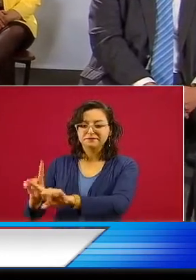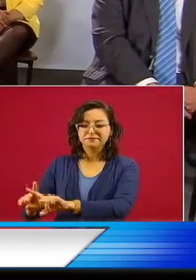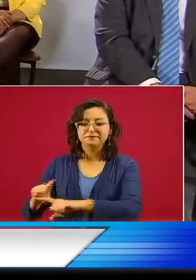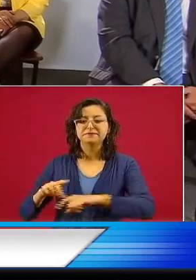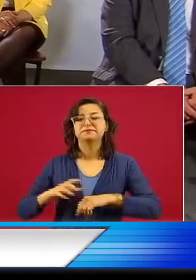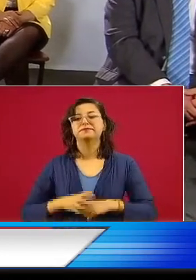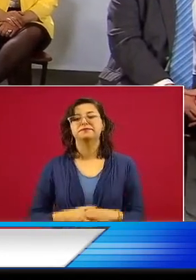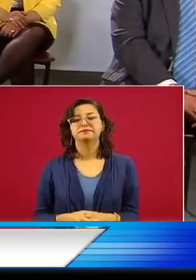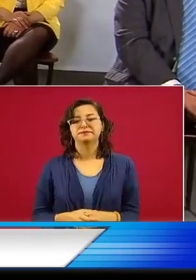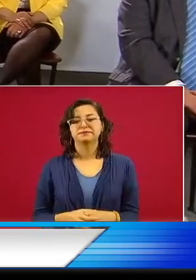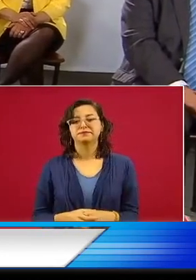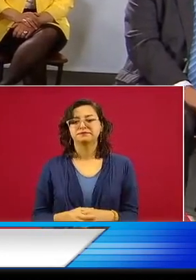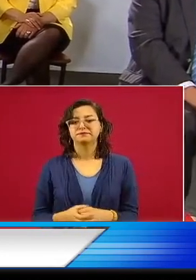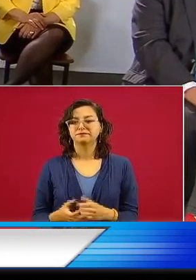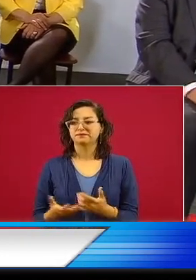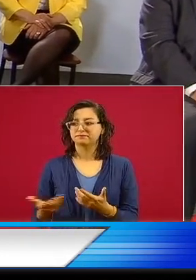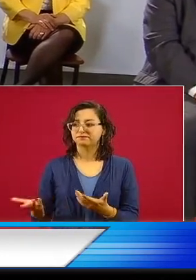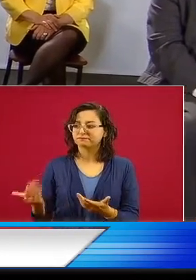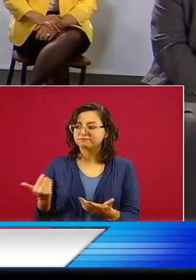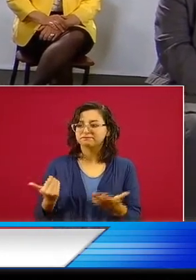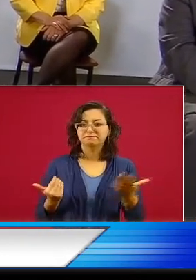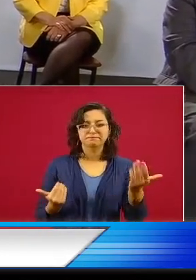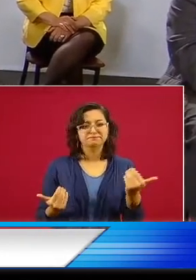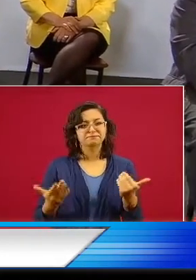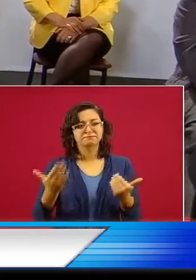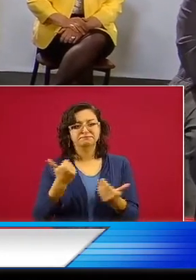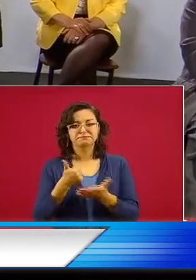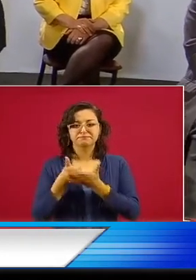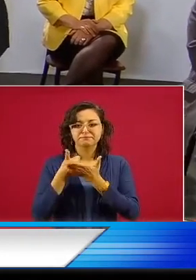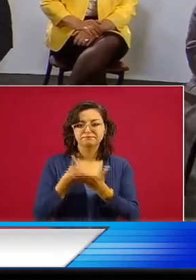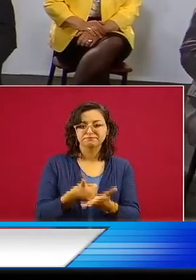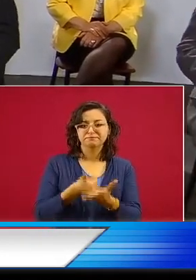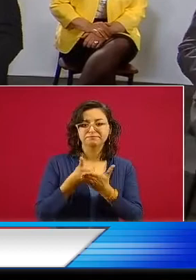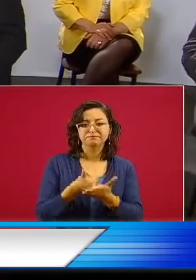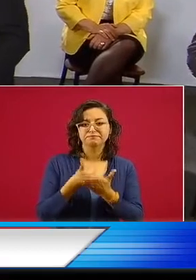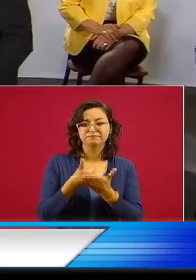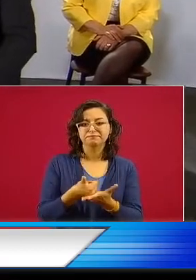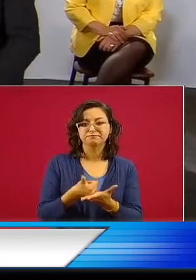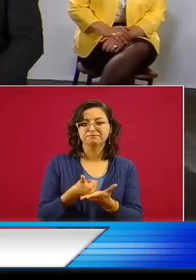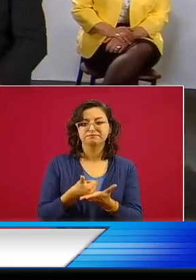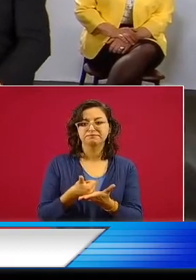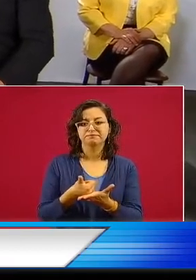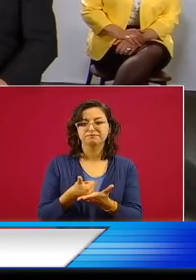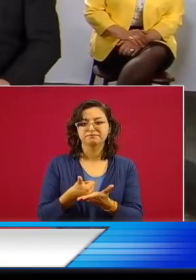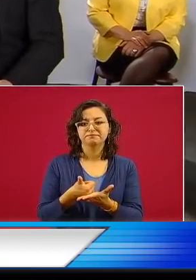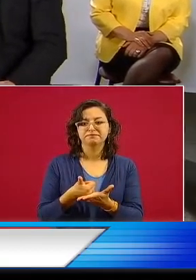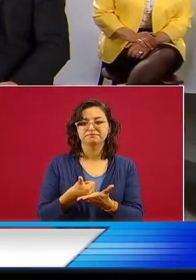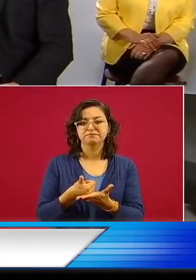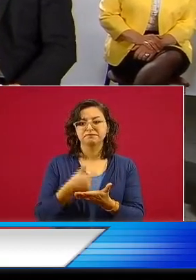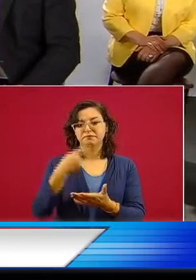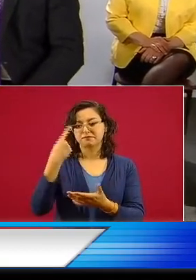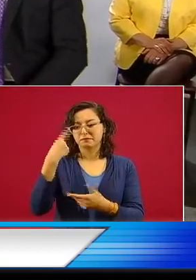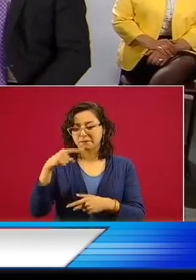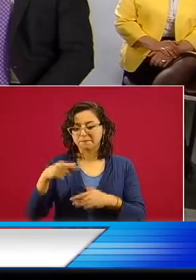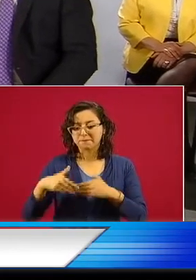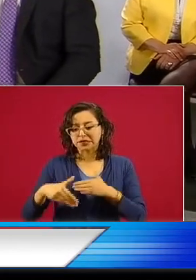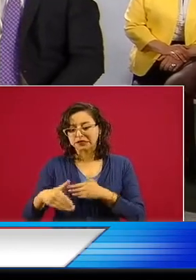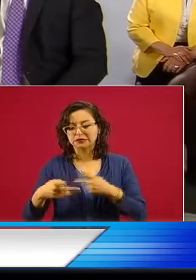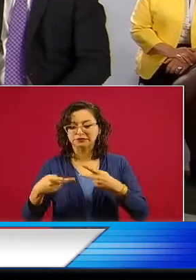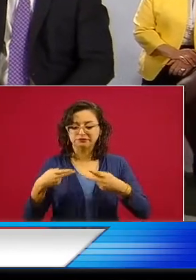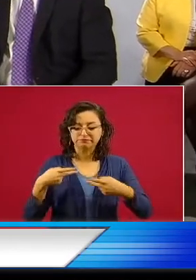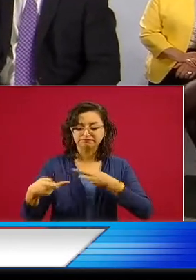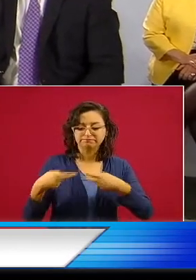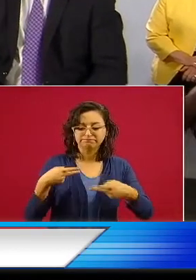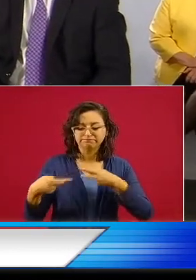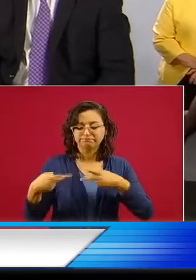del 6%, al igual que Estados Unidos y Canadá. Sin duda la crisis también golpeará fuerte a México, pero hay una gran diferencia esta